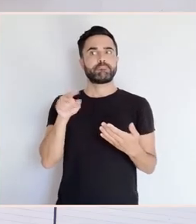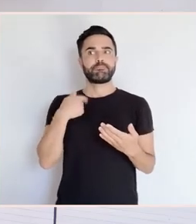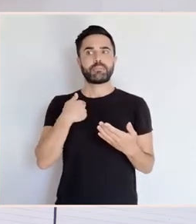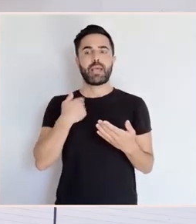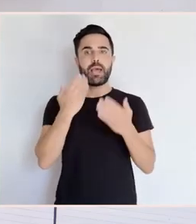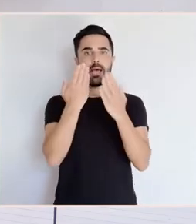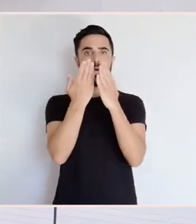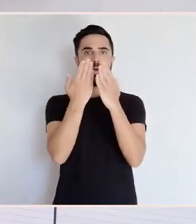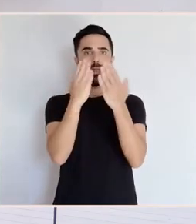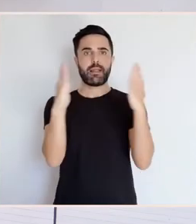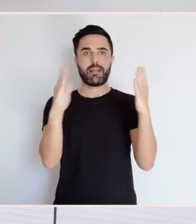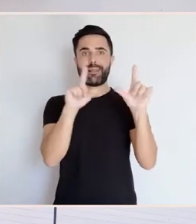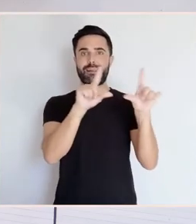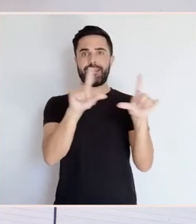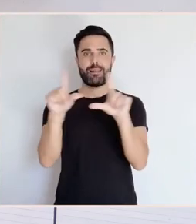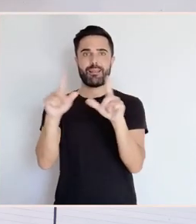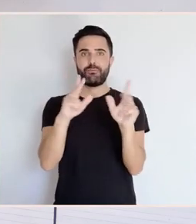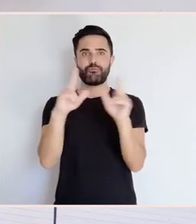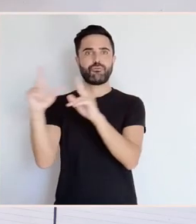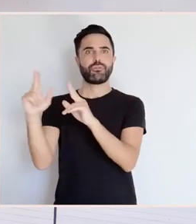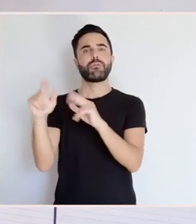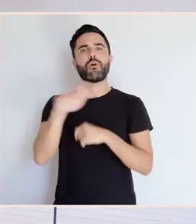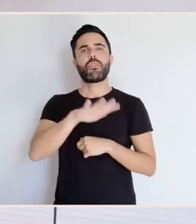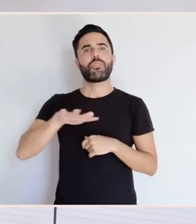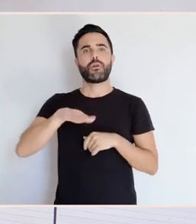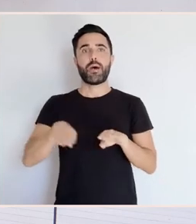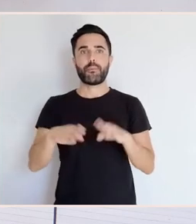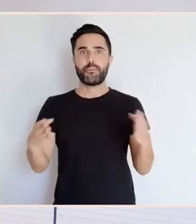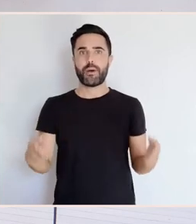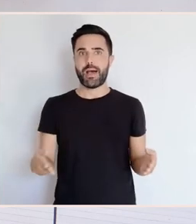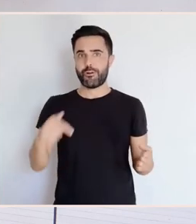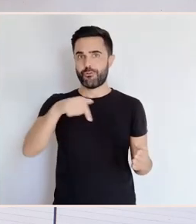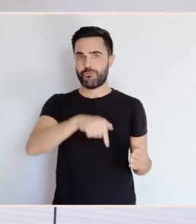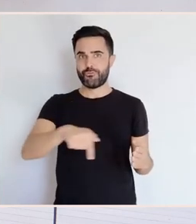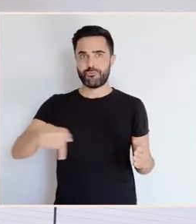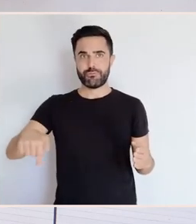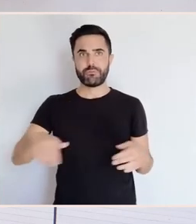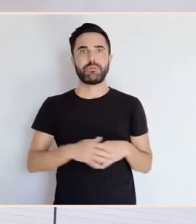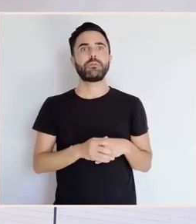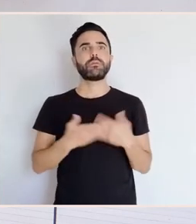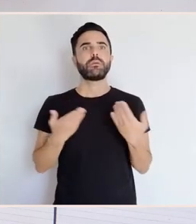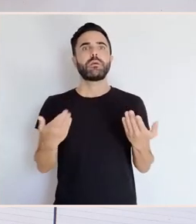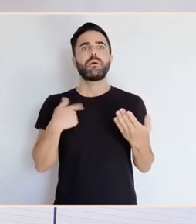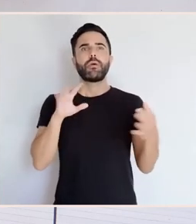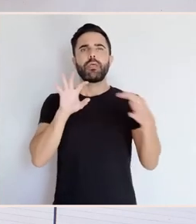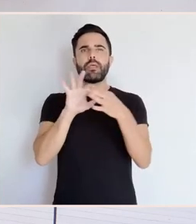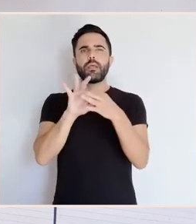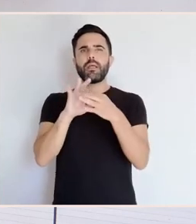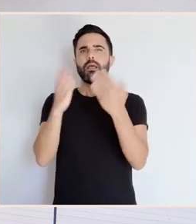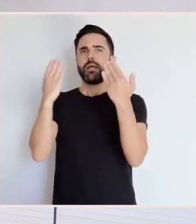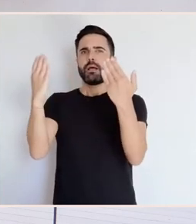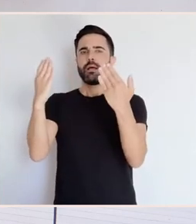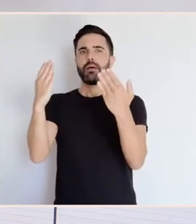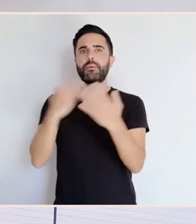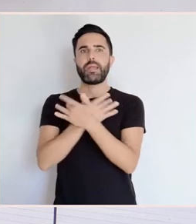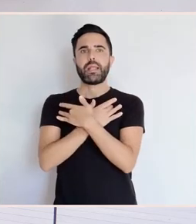ou predela do retablo estaban dedicados a vice-maría e conteñen